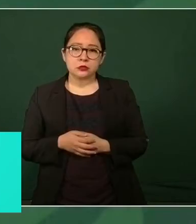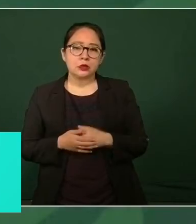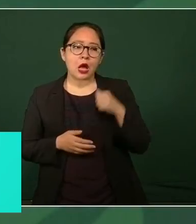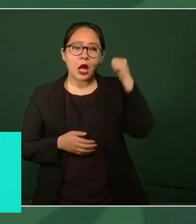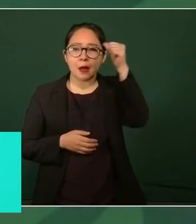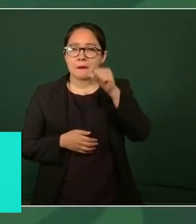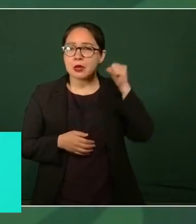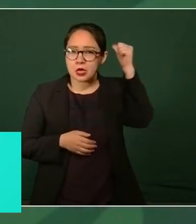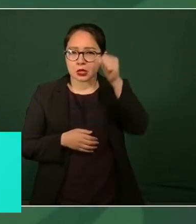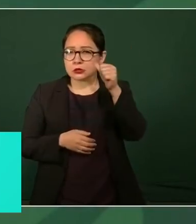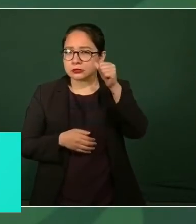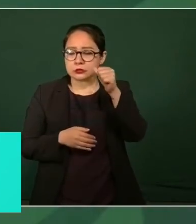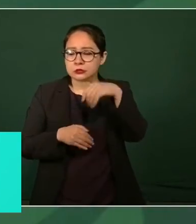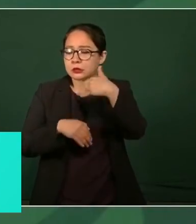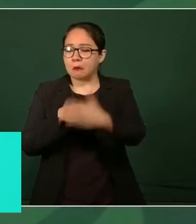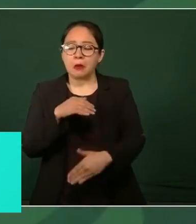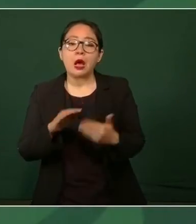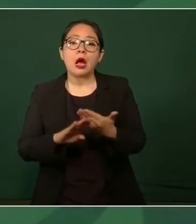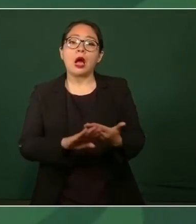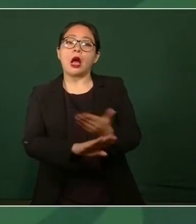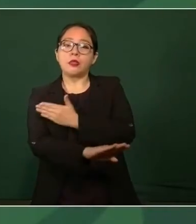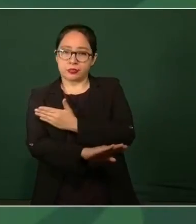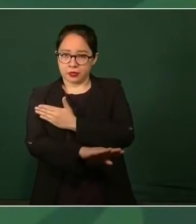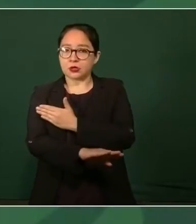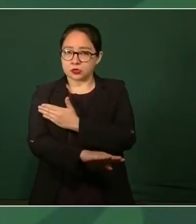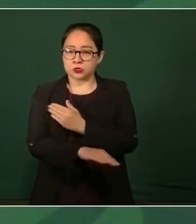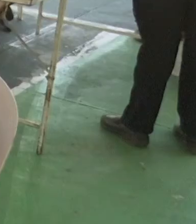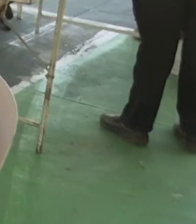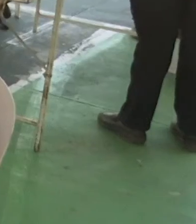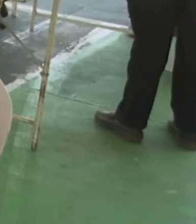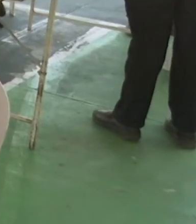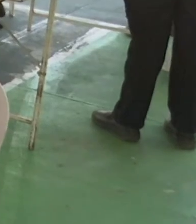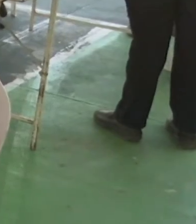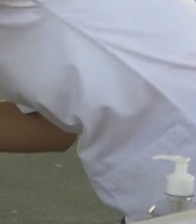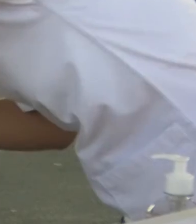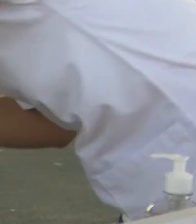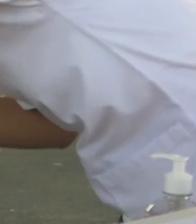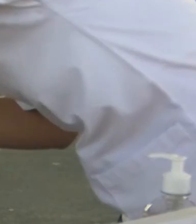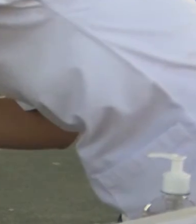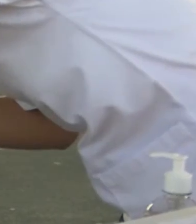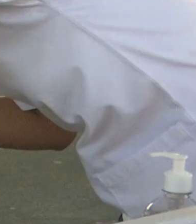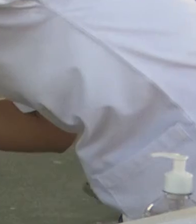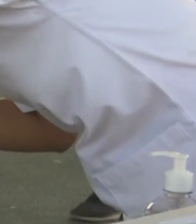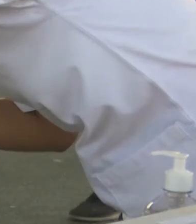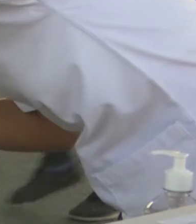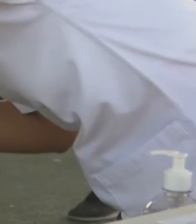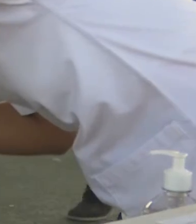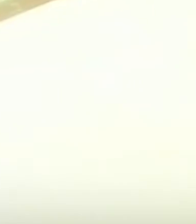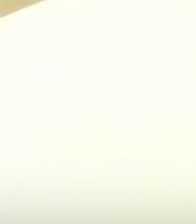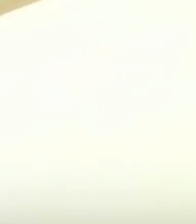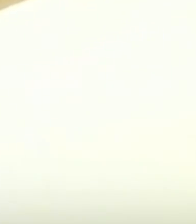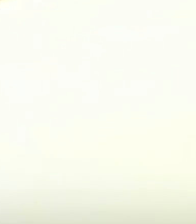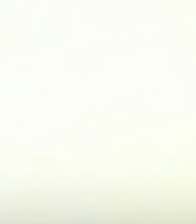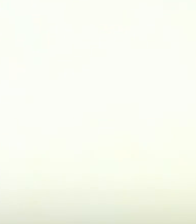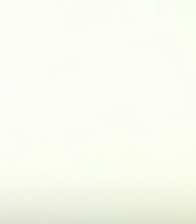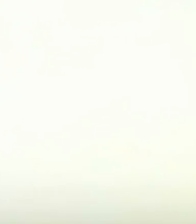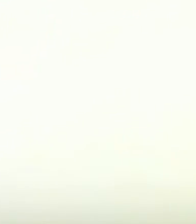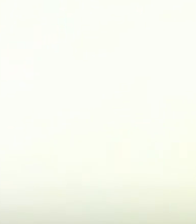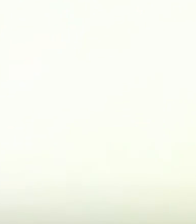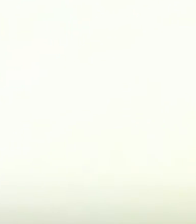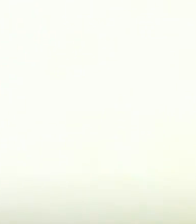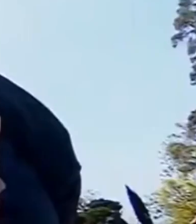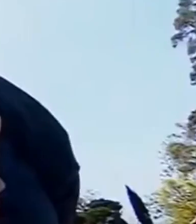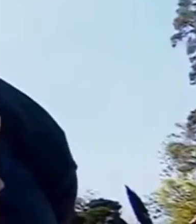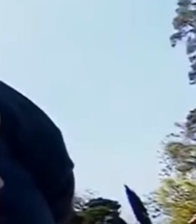cuando menos con una dosis. El mandatario mexicano reiteró que siguen llegando las vacunas y se están